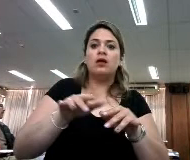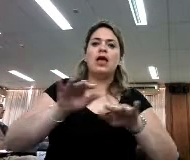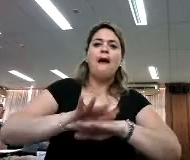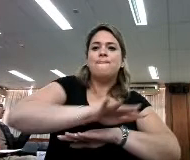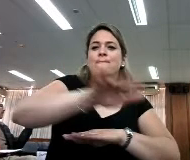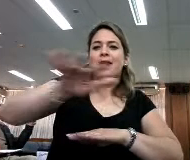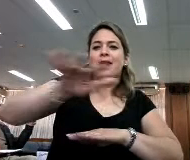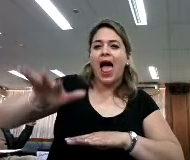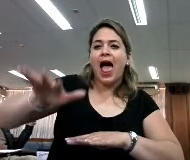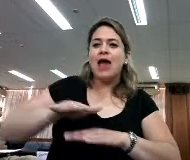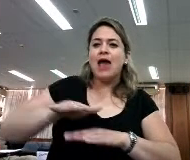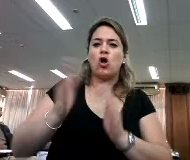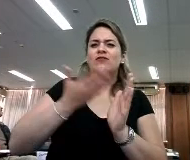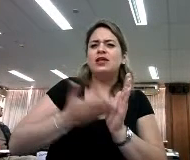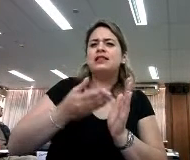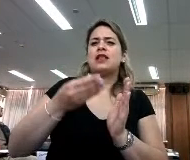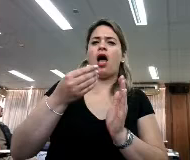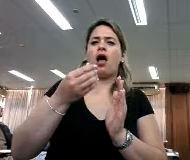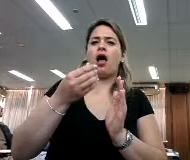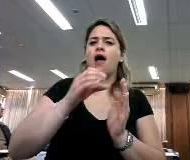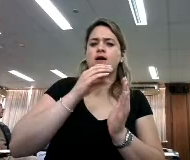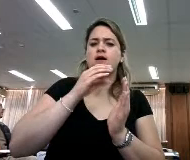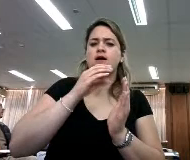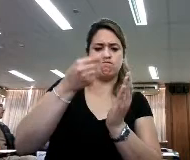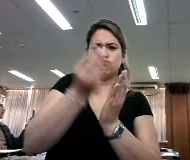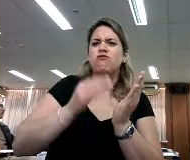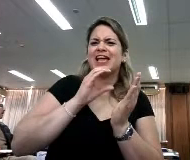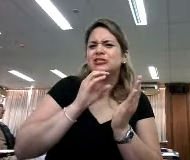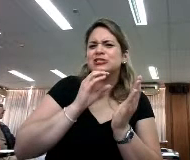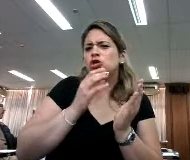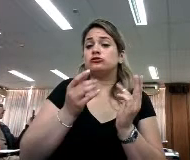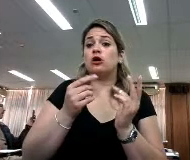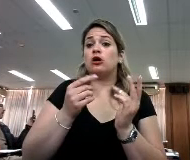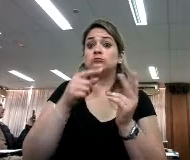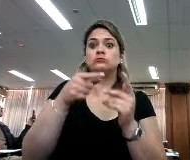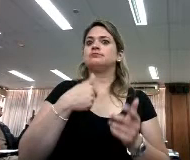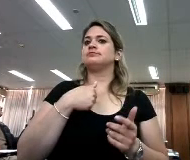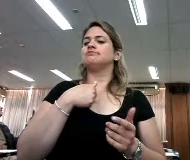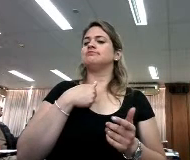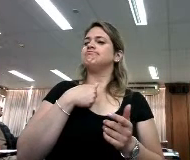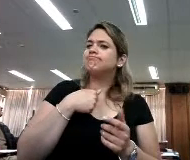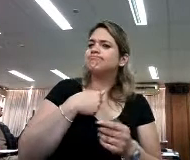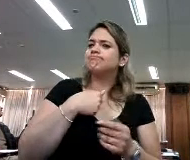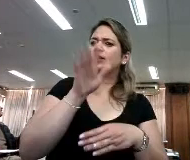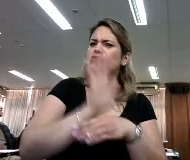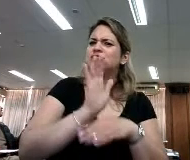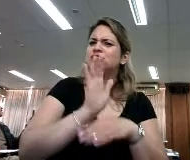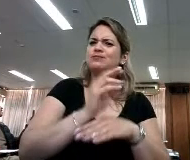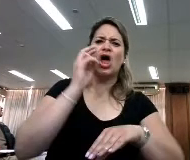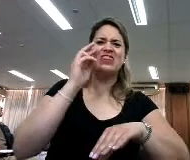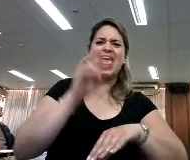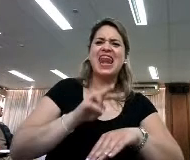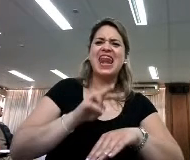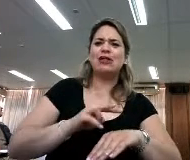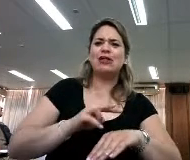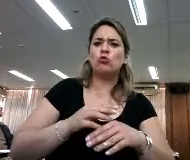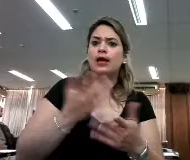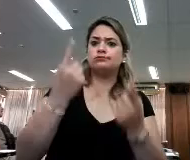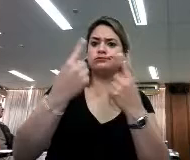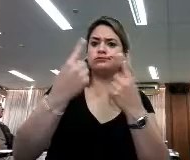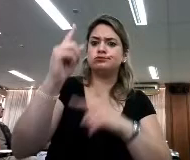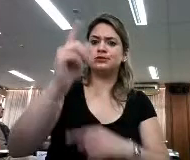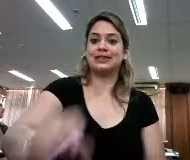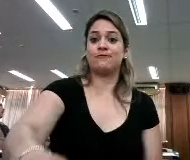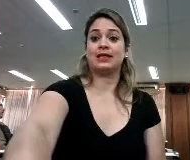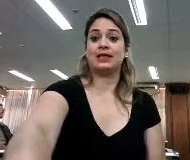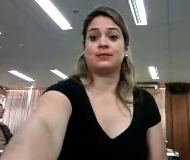leer una revista, leer un cómic, aquí empezamos a ver cómo el concepto de lectura o la concepción de lectura se